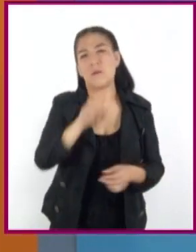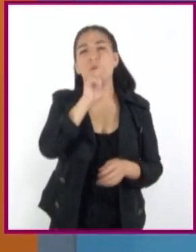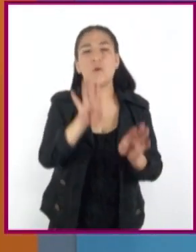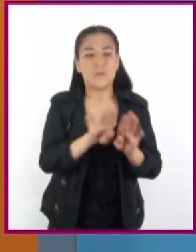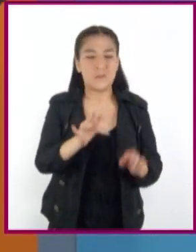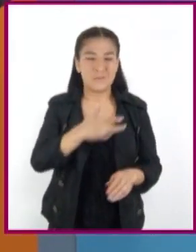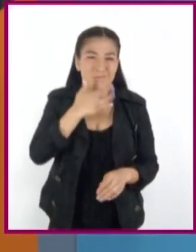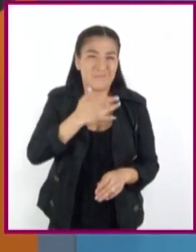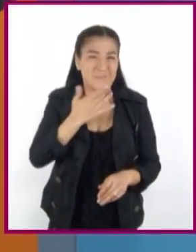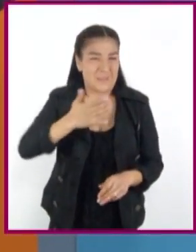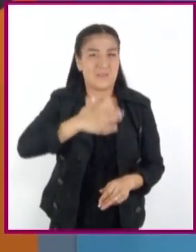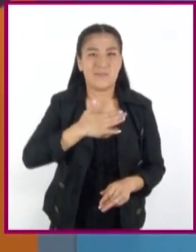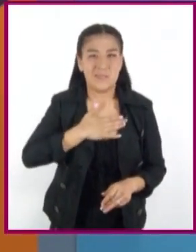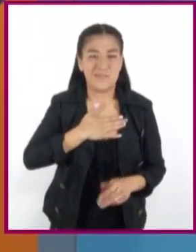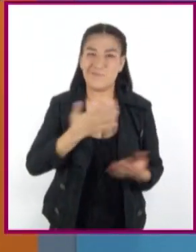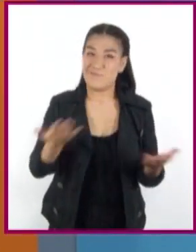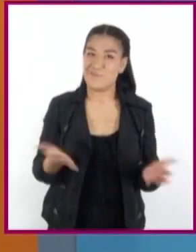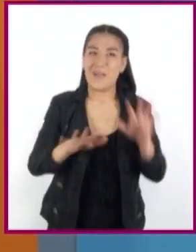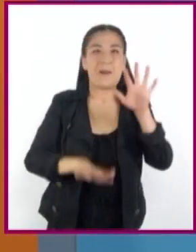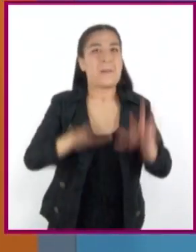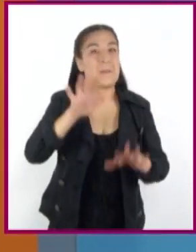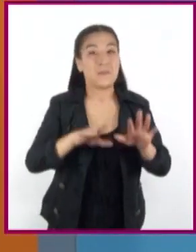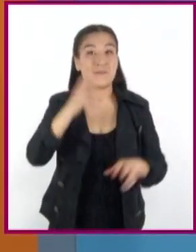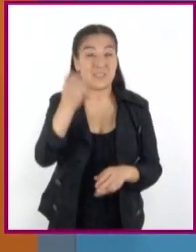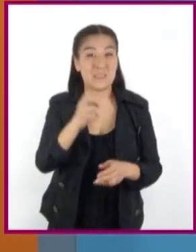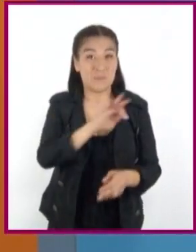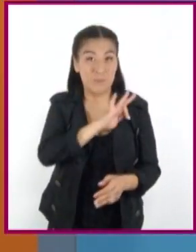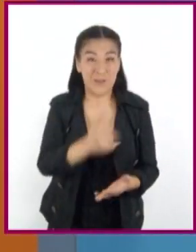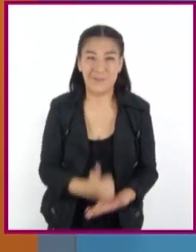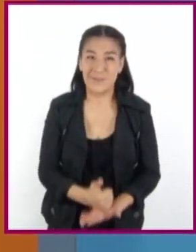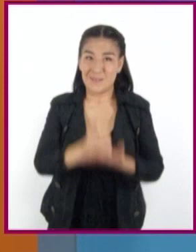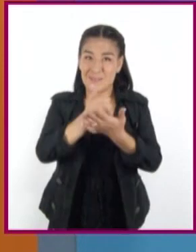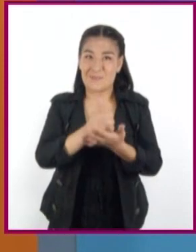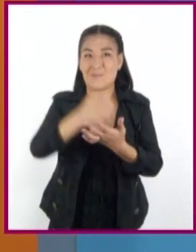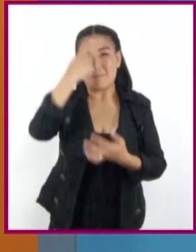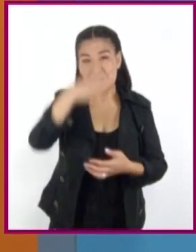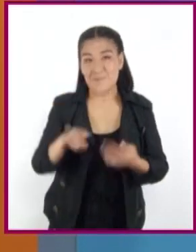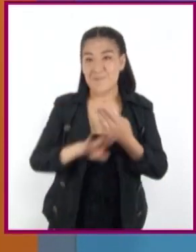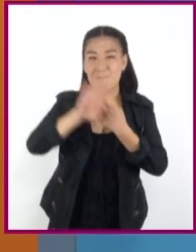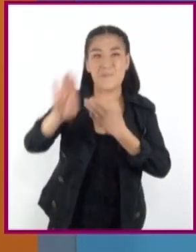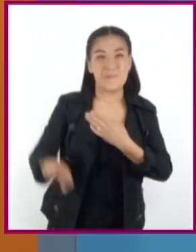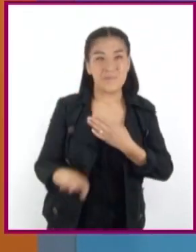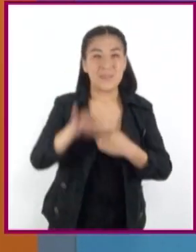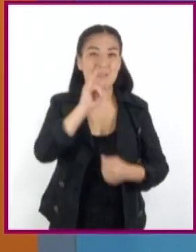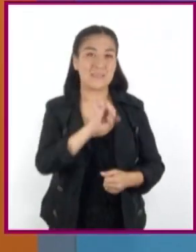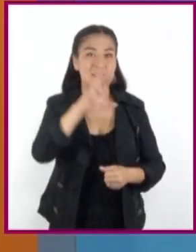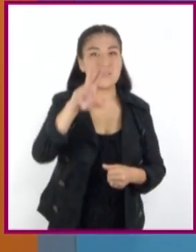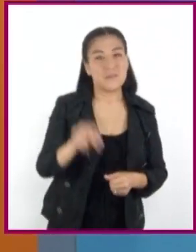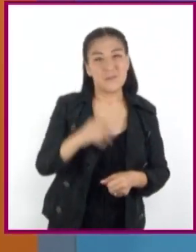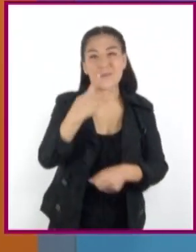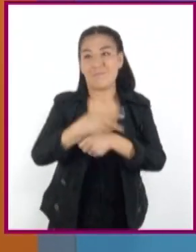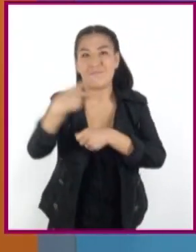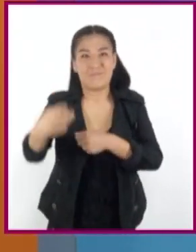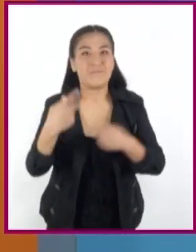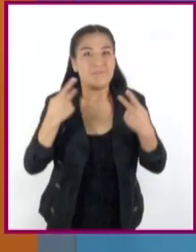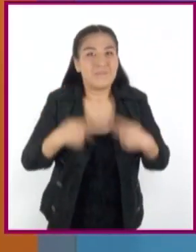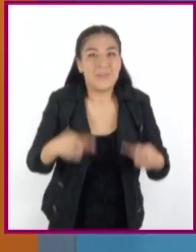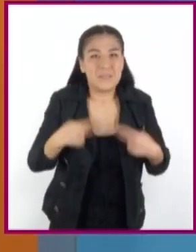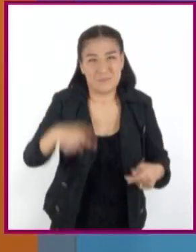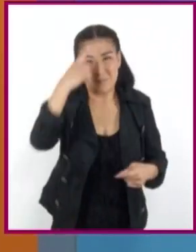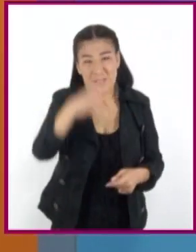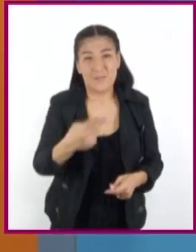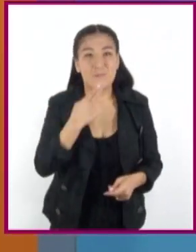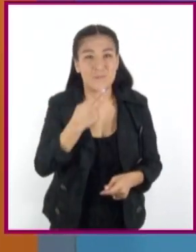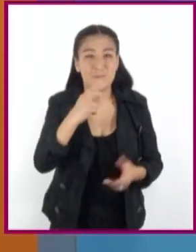intuición, no necesariamente puede ayudarles a discernir si lo conveniente es ceder a la invitación de alguien a